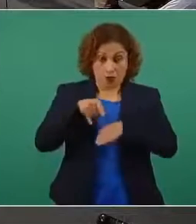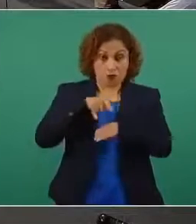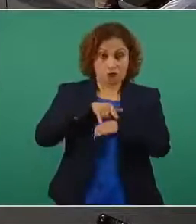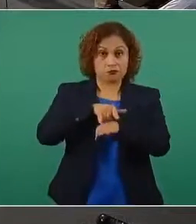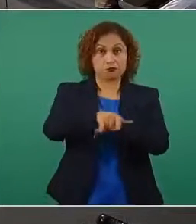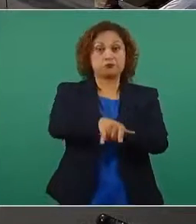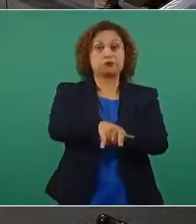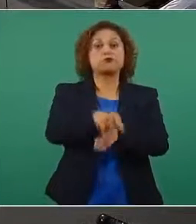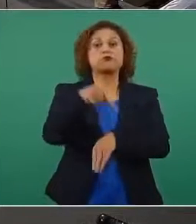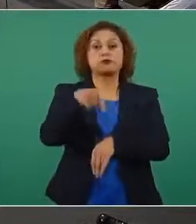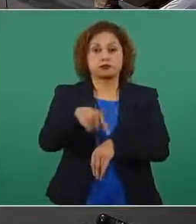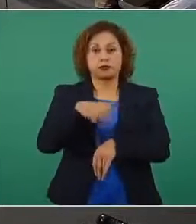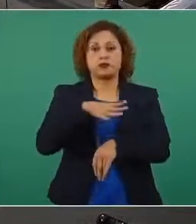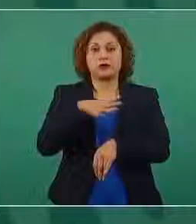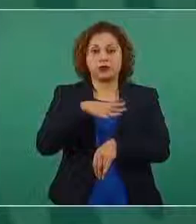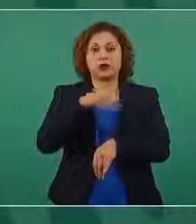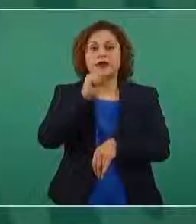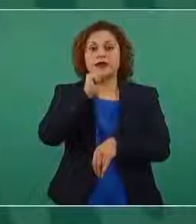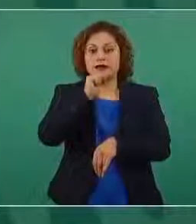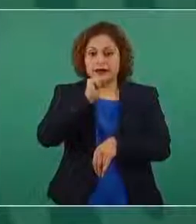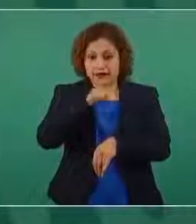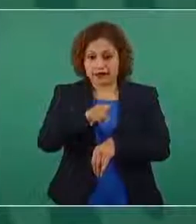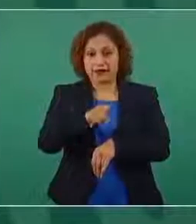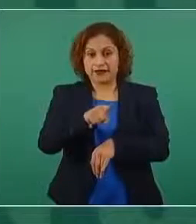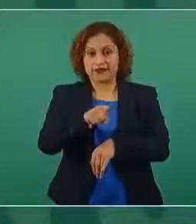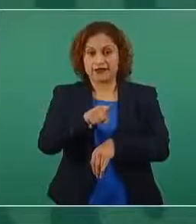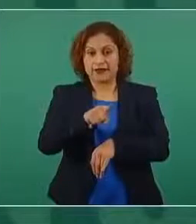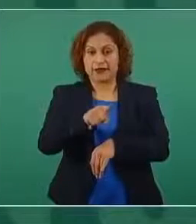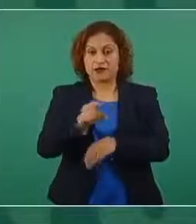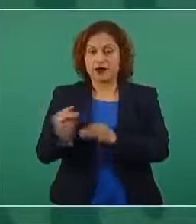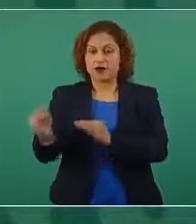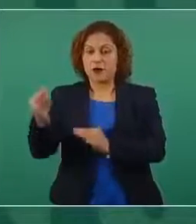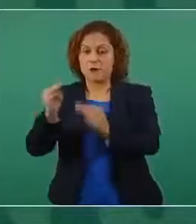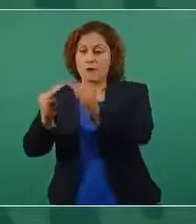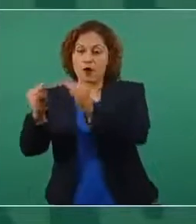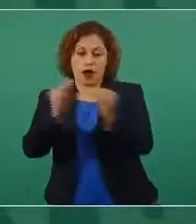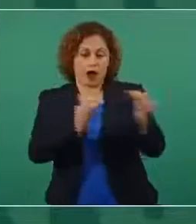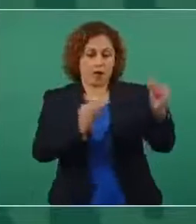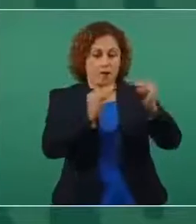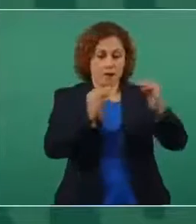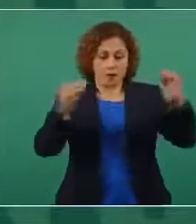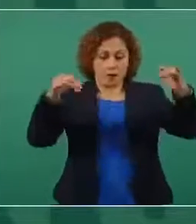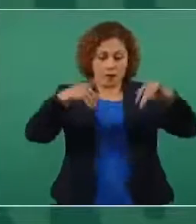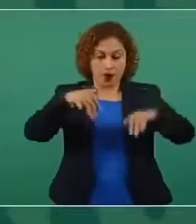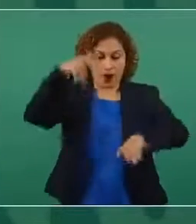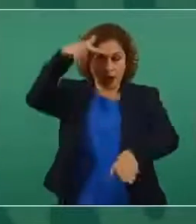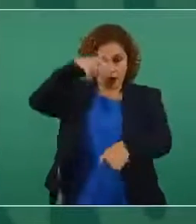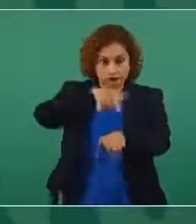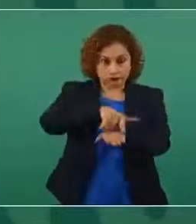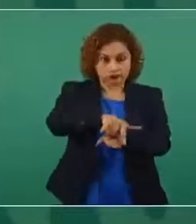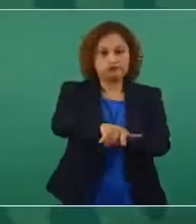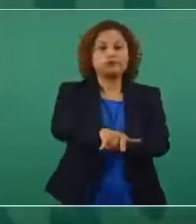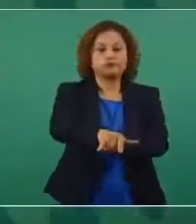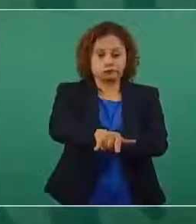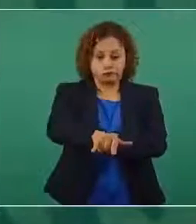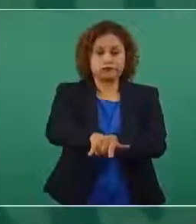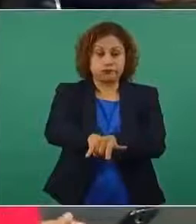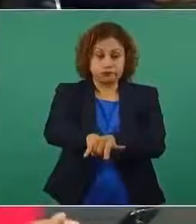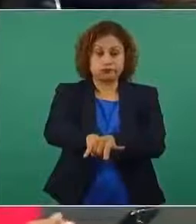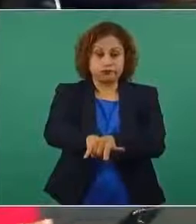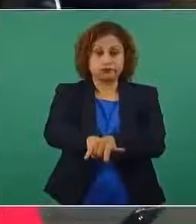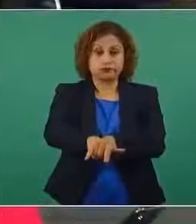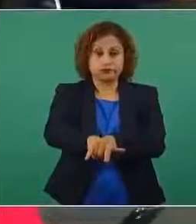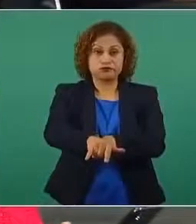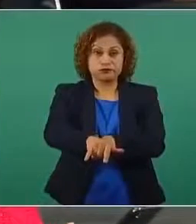también en medio de los cañones entonces ahí entra la avioneta y tienen que este es una calle